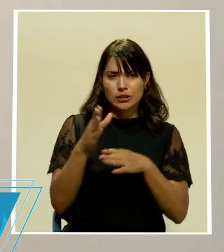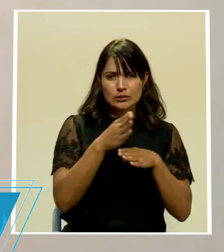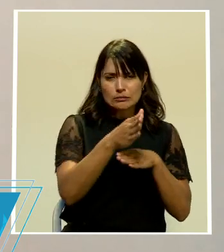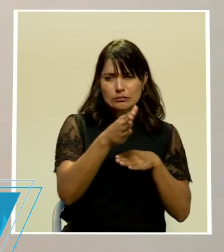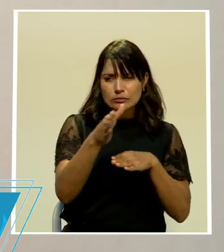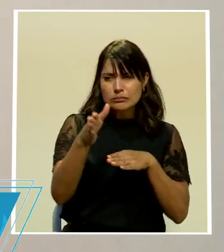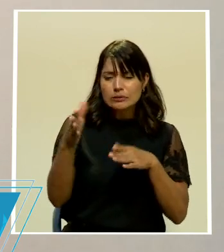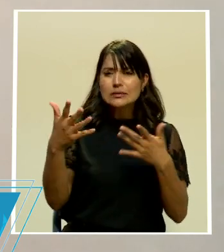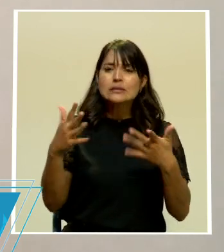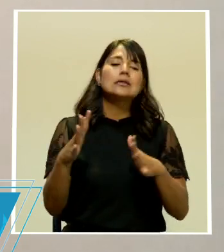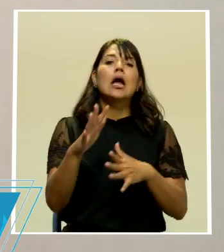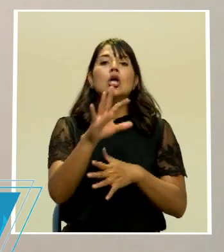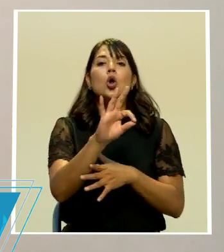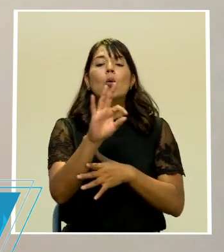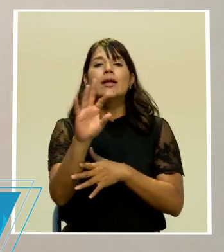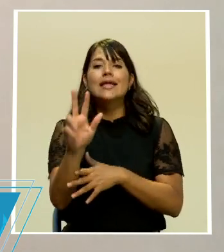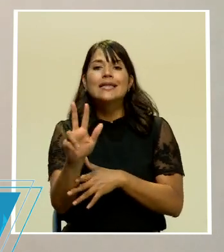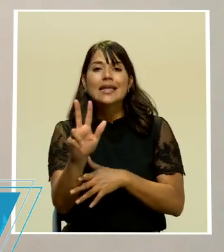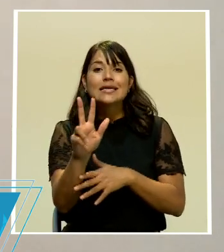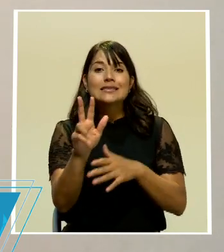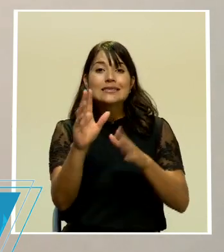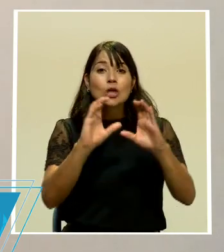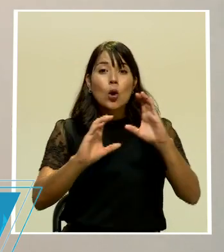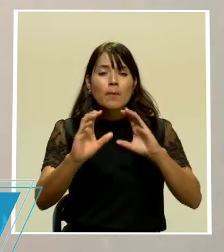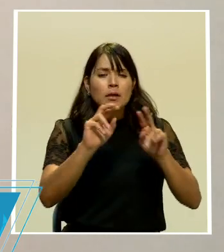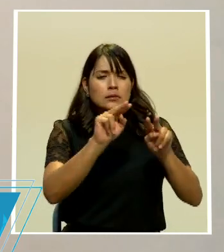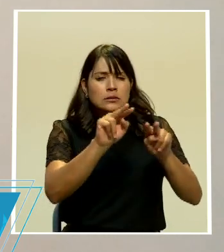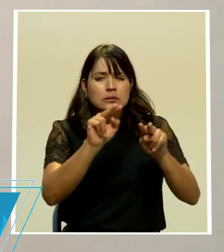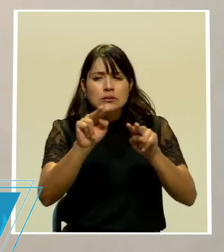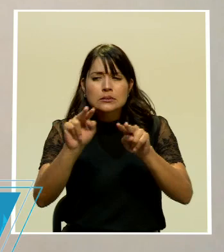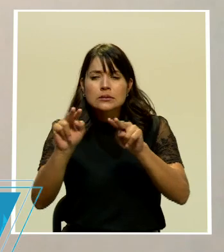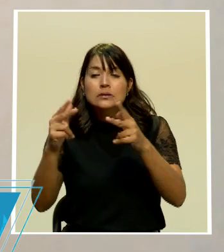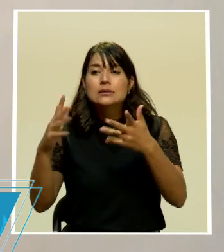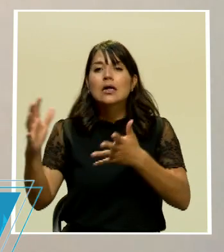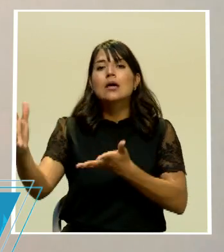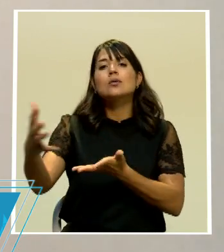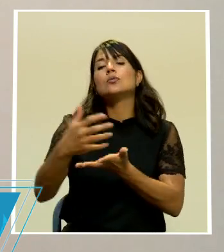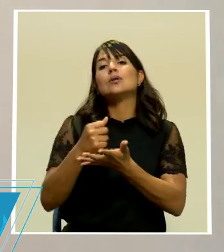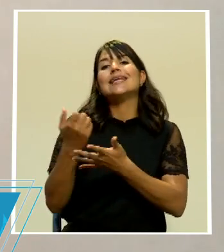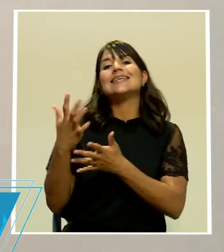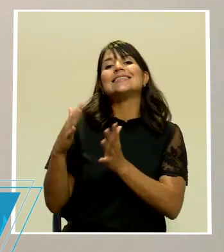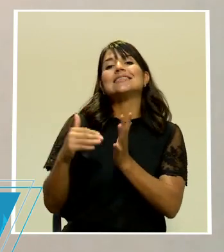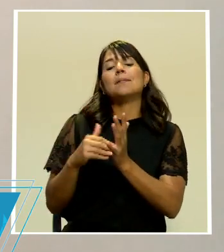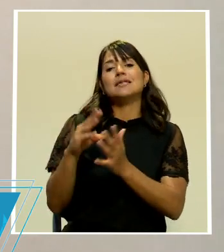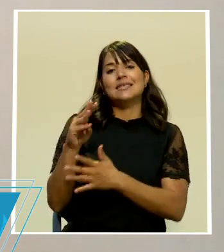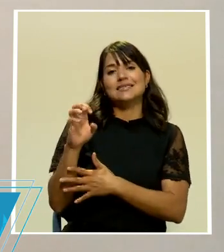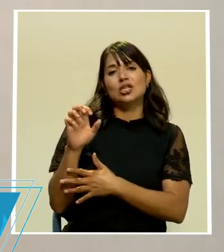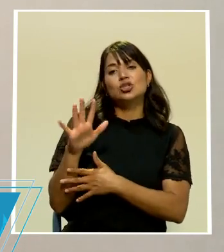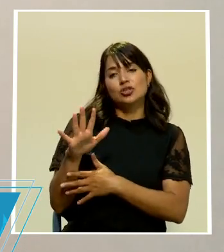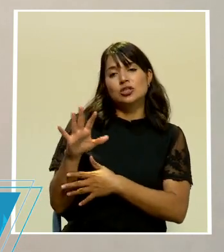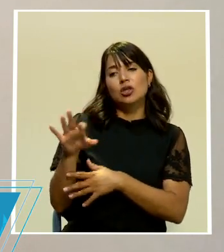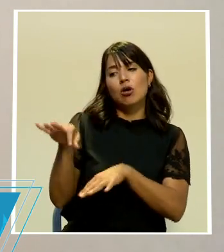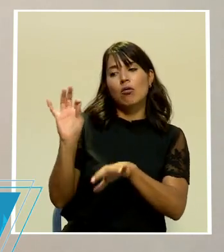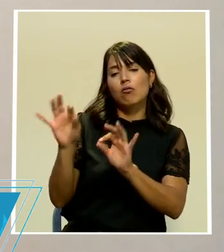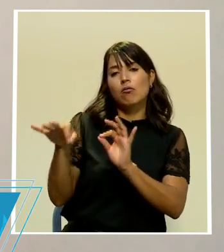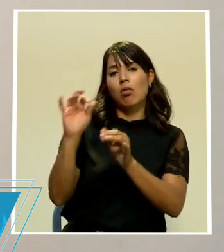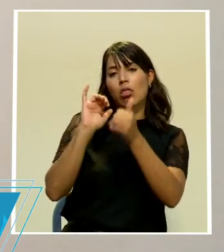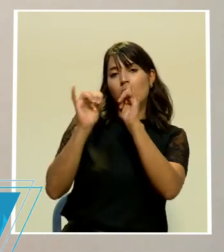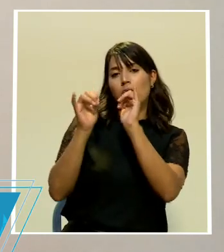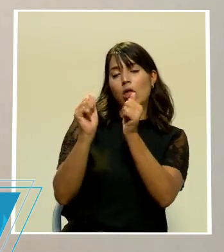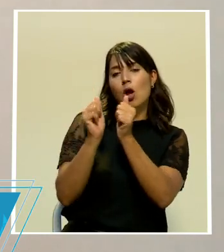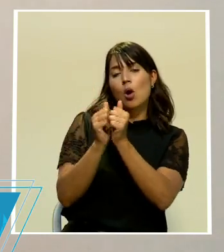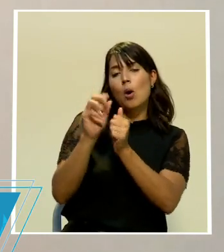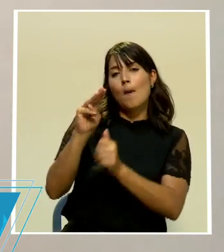establecimientos comerciales y se han decomisado 15.605 unidades de producto se recuerda a la población que la alerta sanitaria